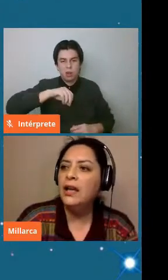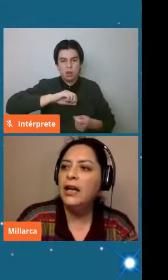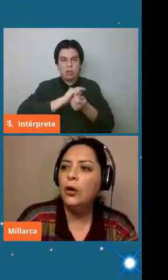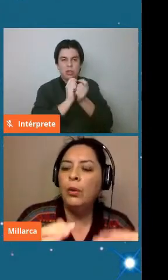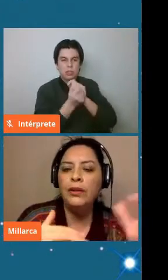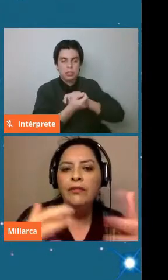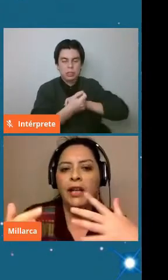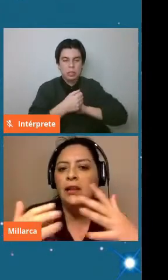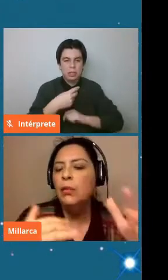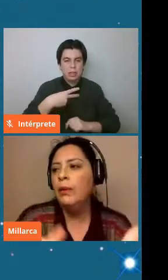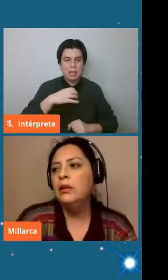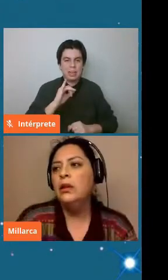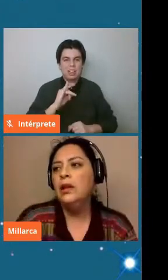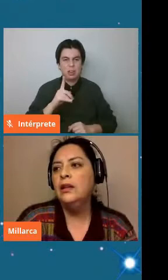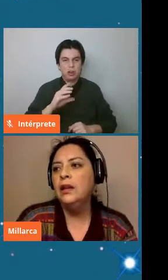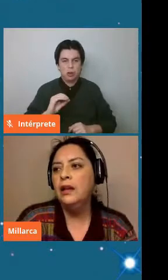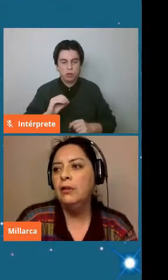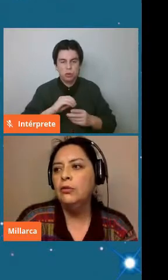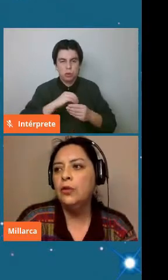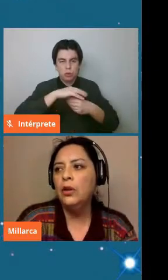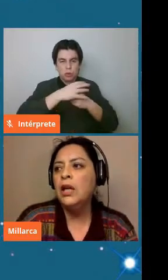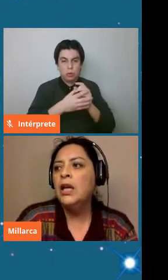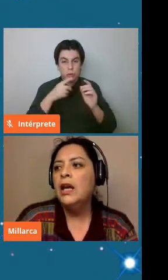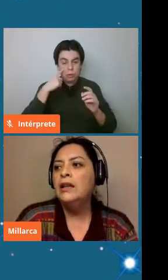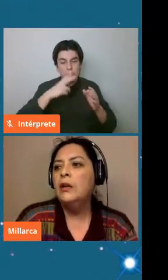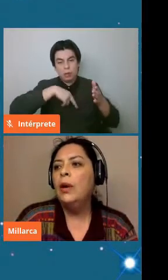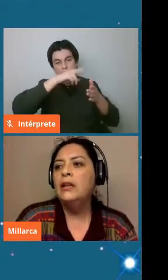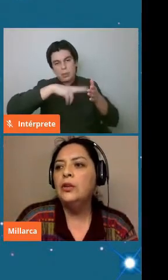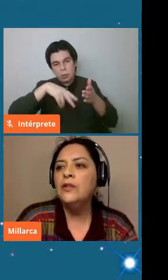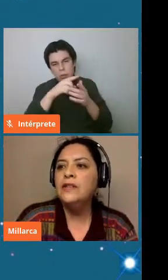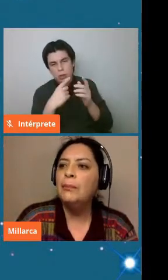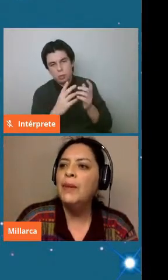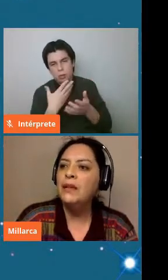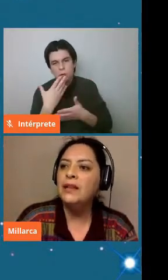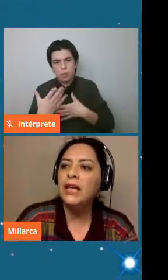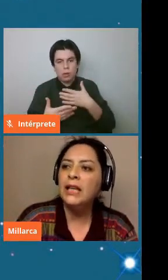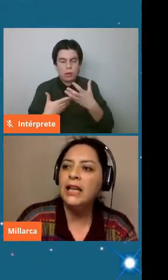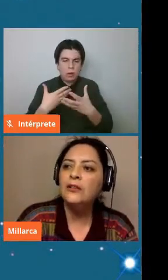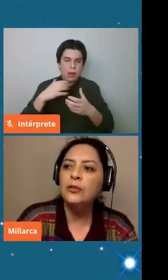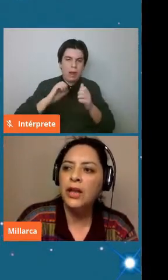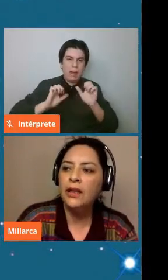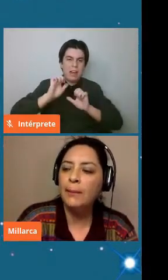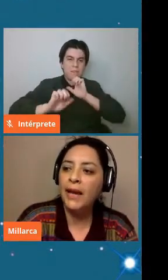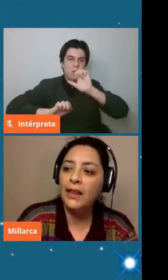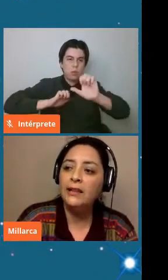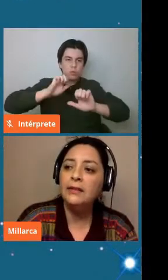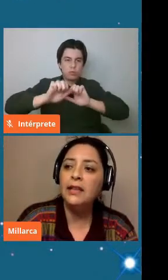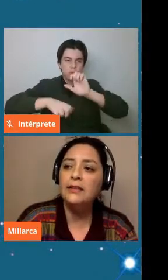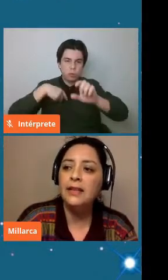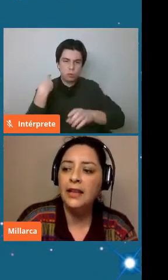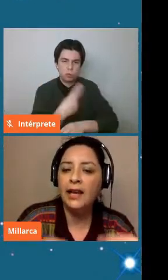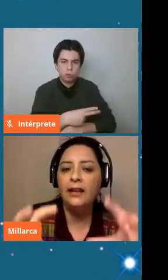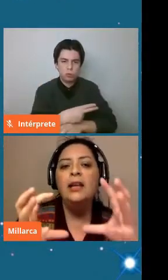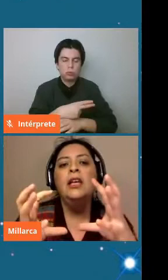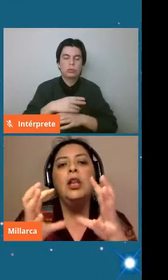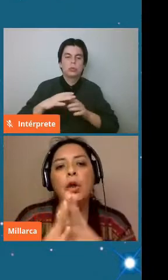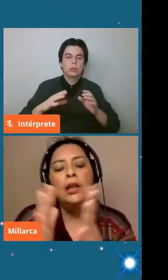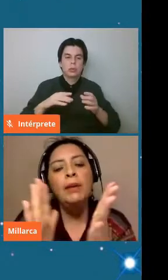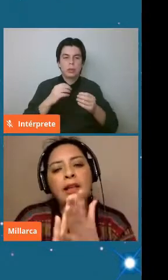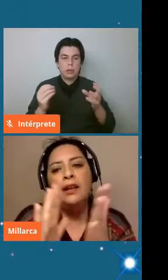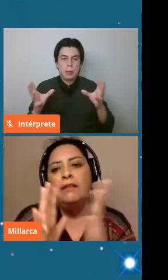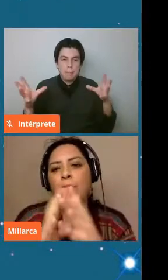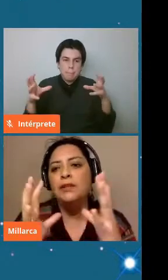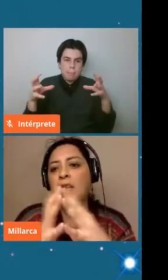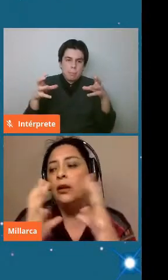pictóricas de los diferentes momentos de esta evolución en el cual entonces se empiezan a generar zonas de más densidad